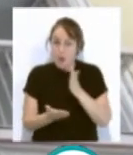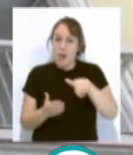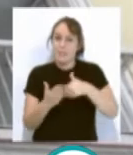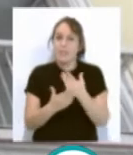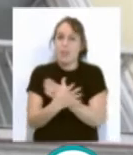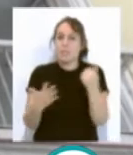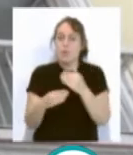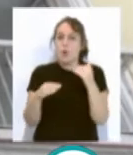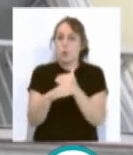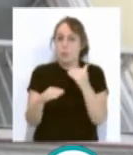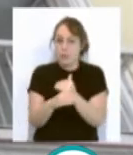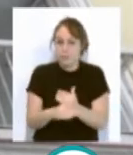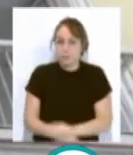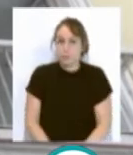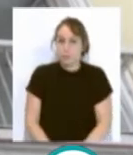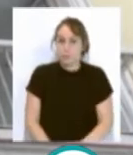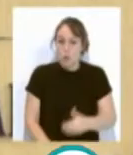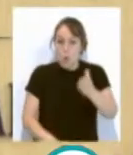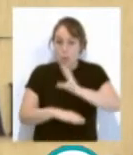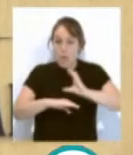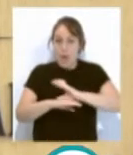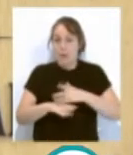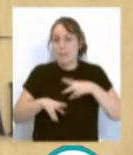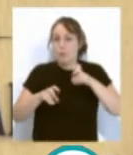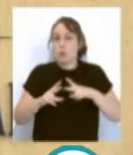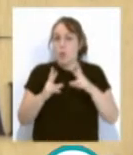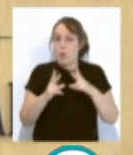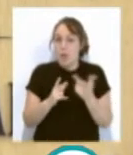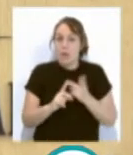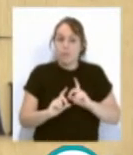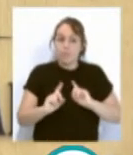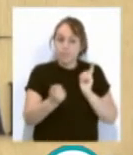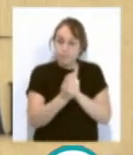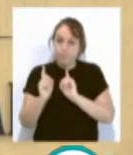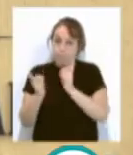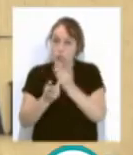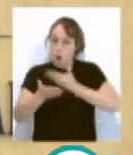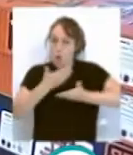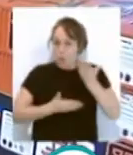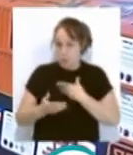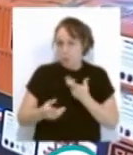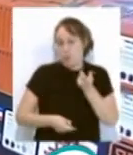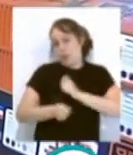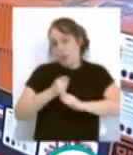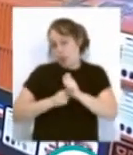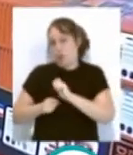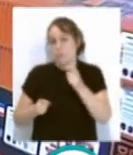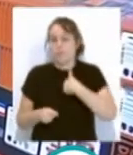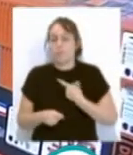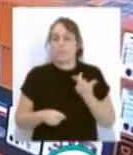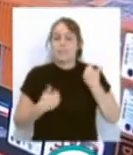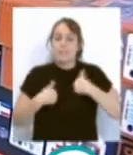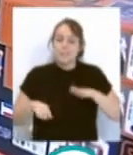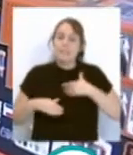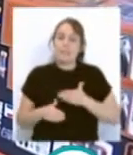16 de octubre. La concejala de Asuntos Sociales ha mantenido dos encuentros de coordinación con la asociación que han desembocado un nuevo